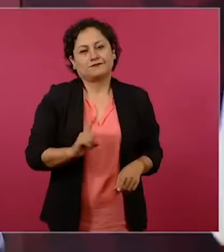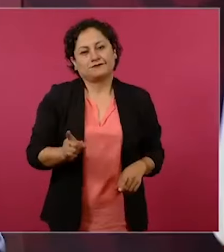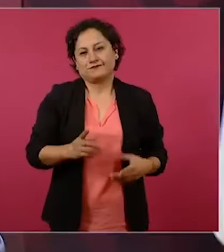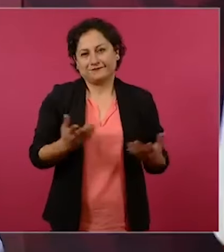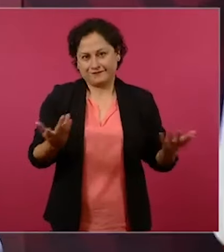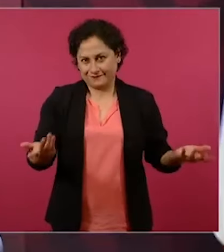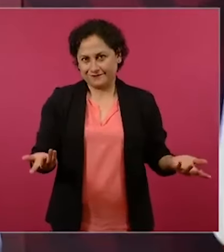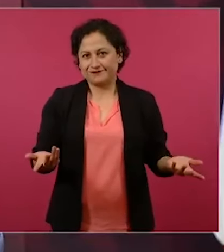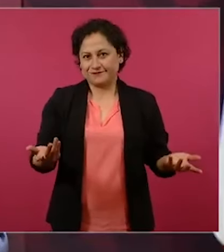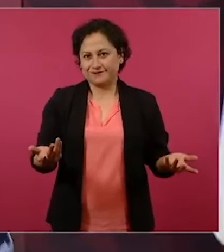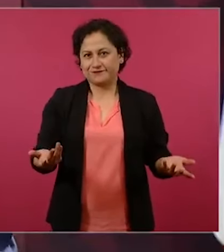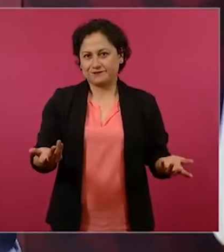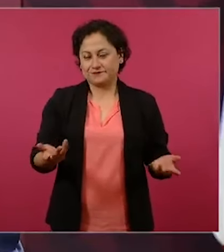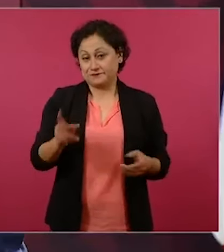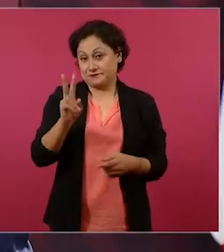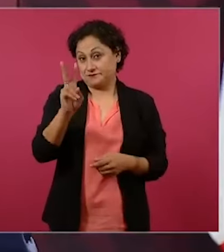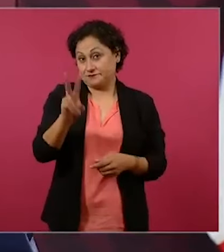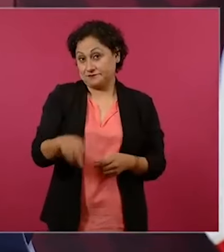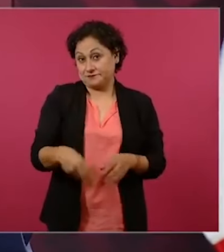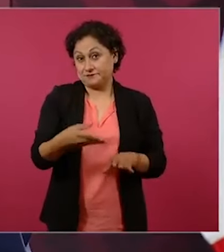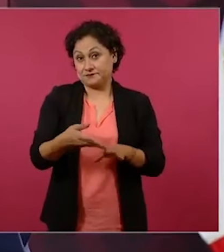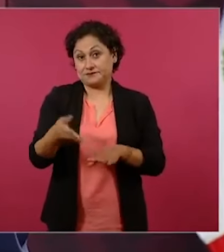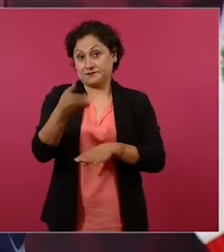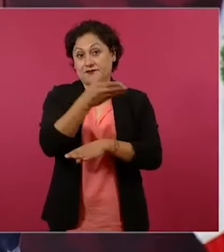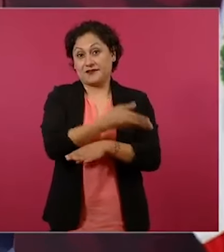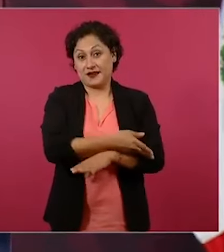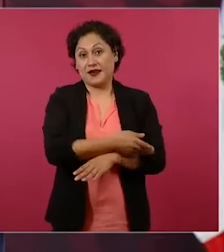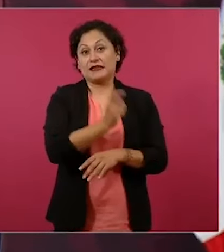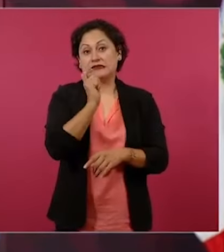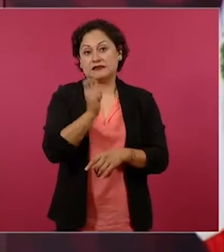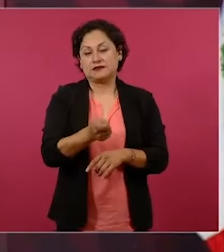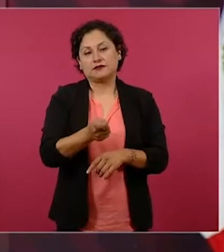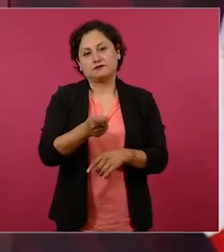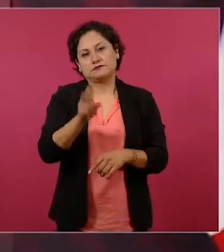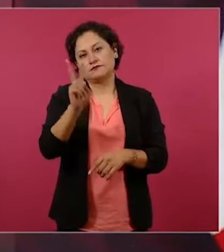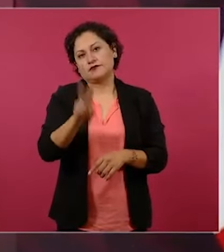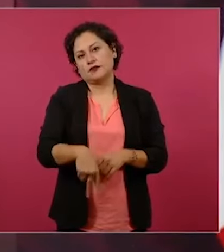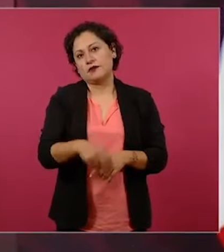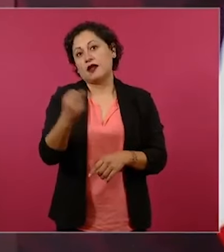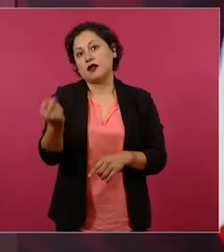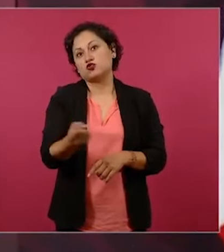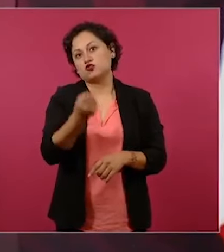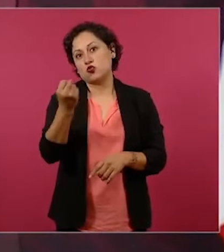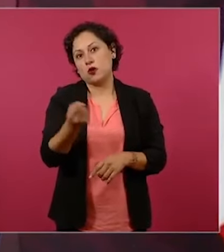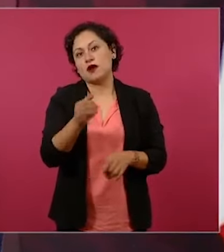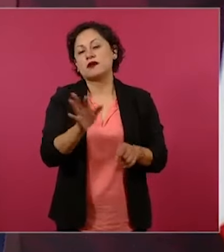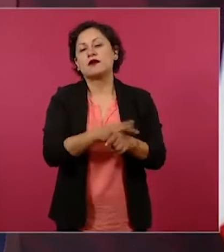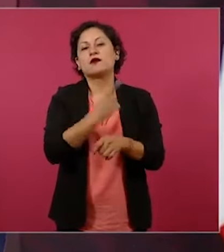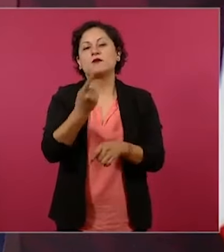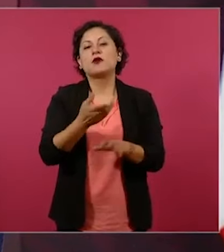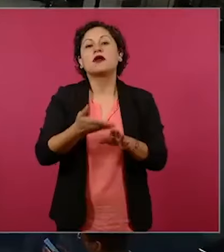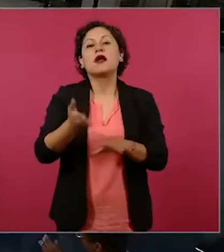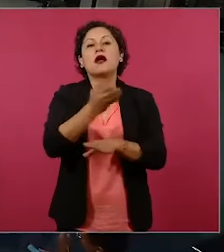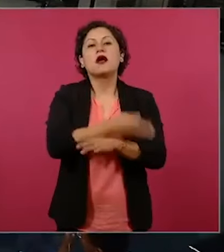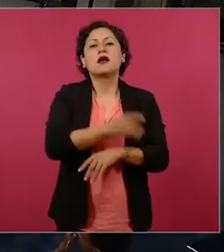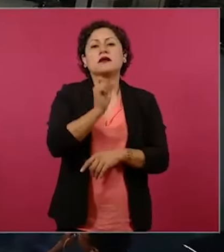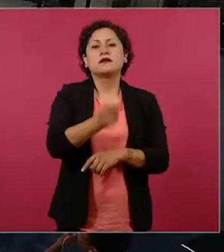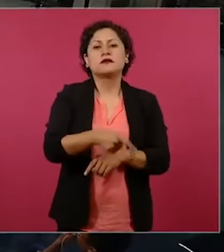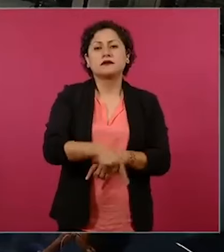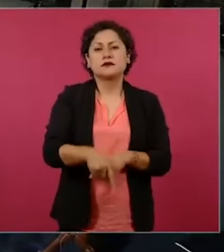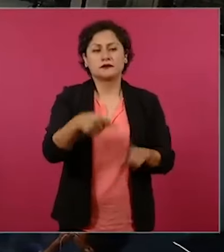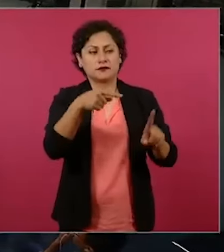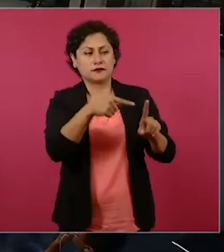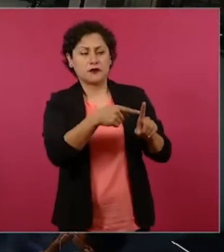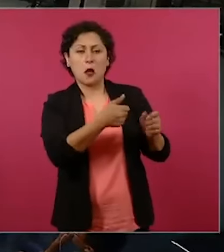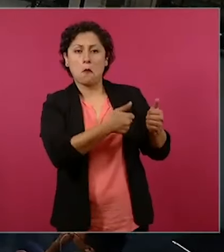que afortunadamente no fue generalizado, de que estudia para que cuando seas grande seas como don